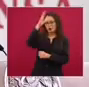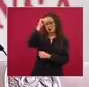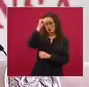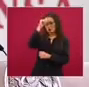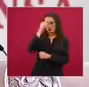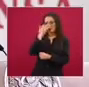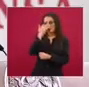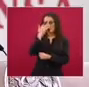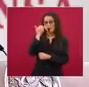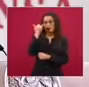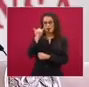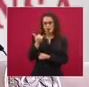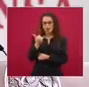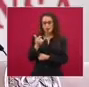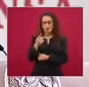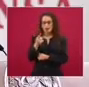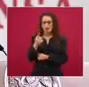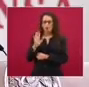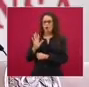perseguir a nadie.